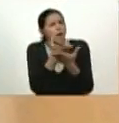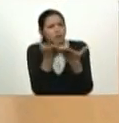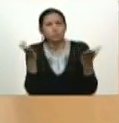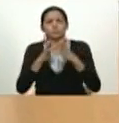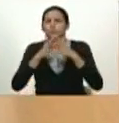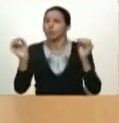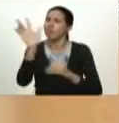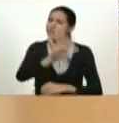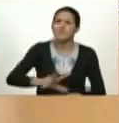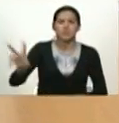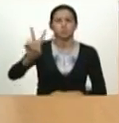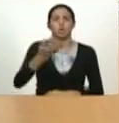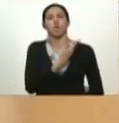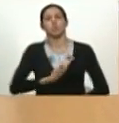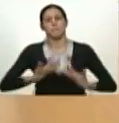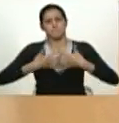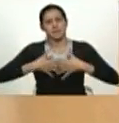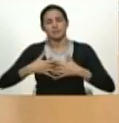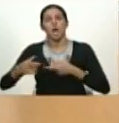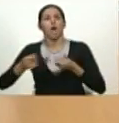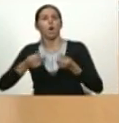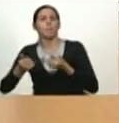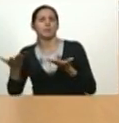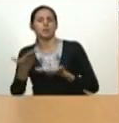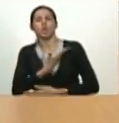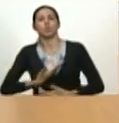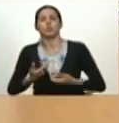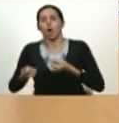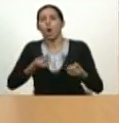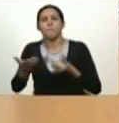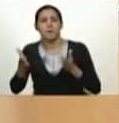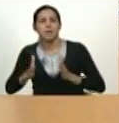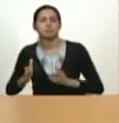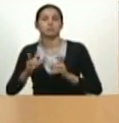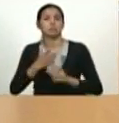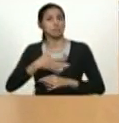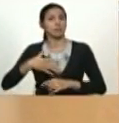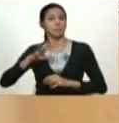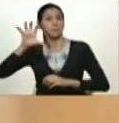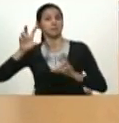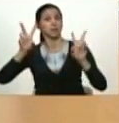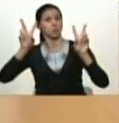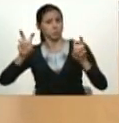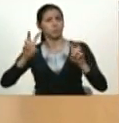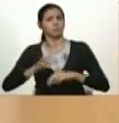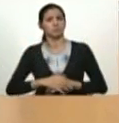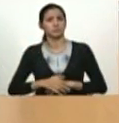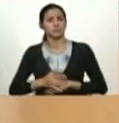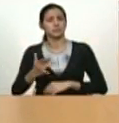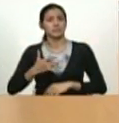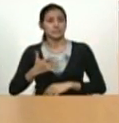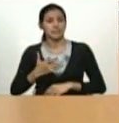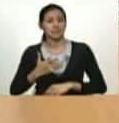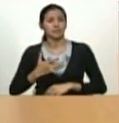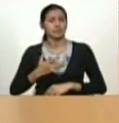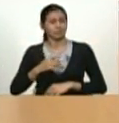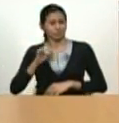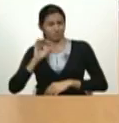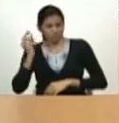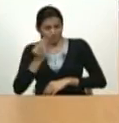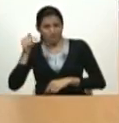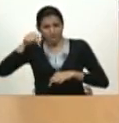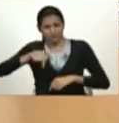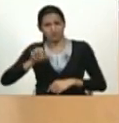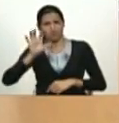Venezuela a los empresarios a los comerciantes a los que quieran patria a los que sientan que esta es su única y verdadera patria a usted yo